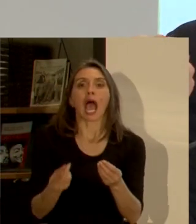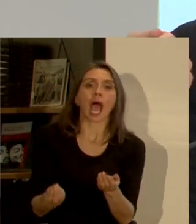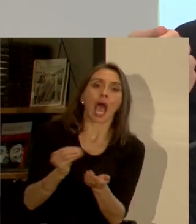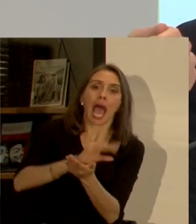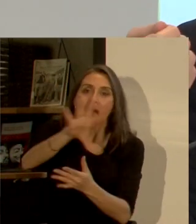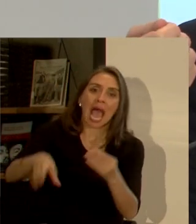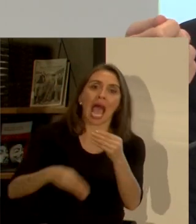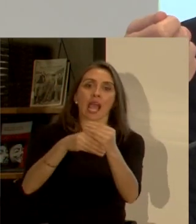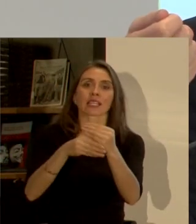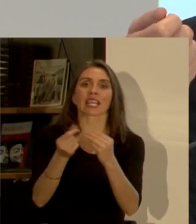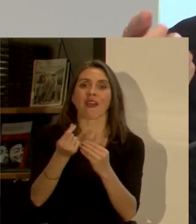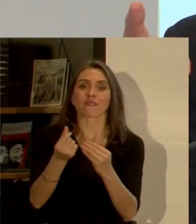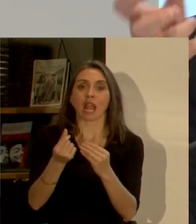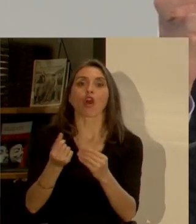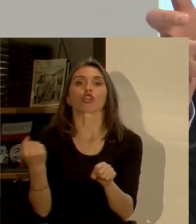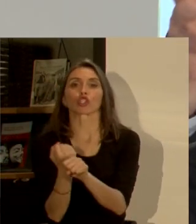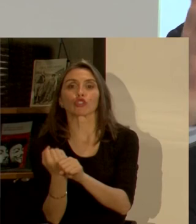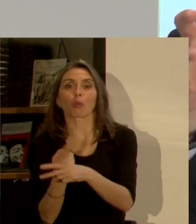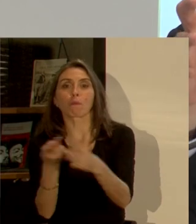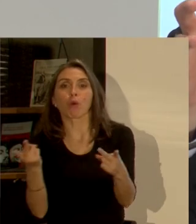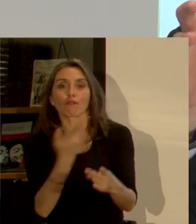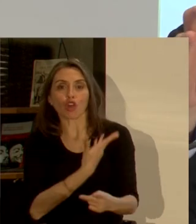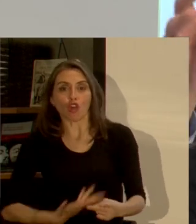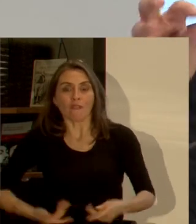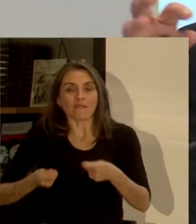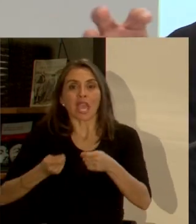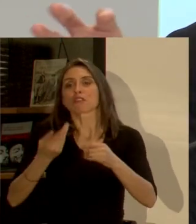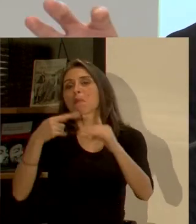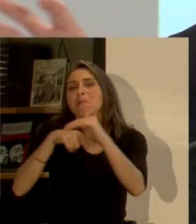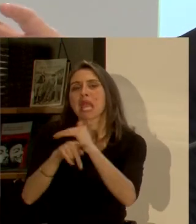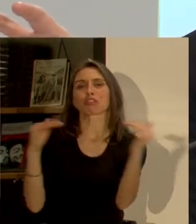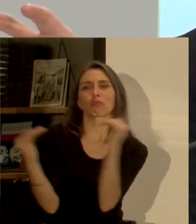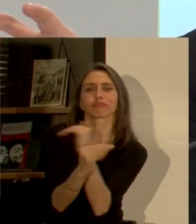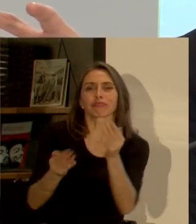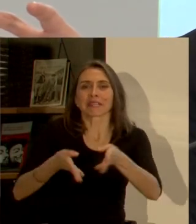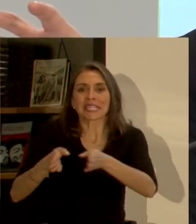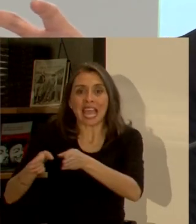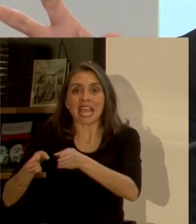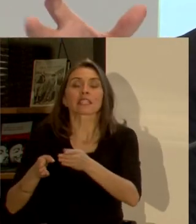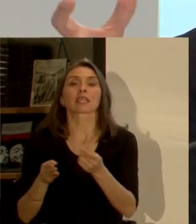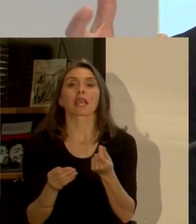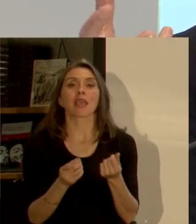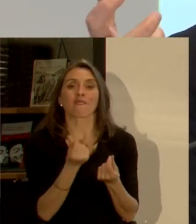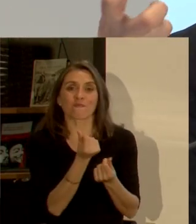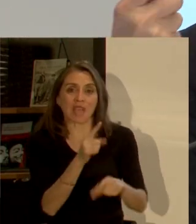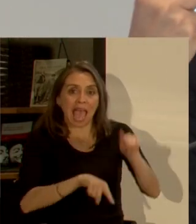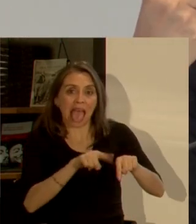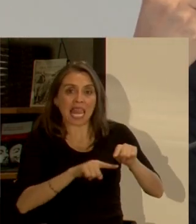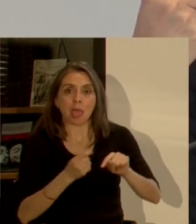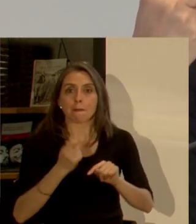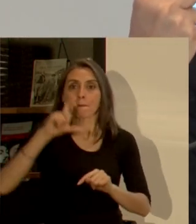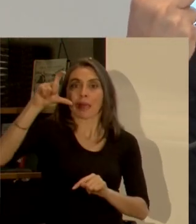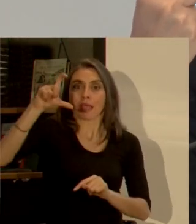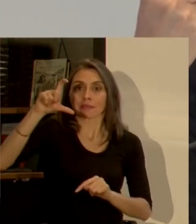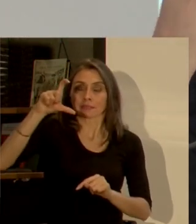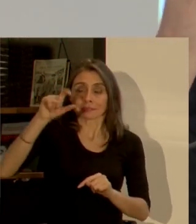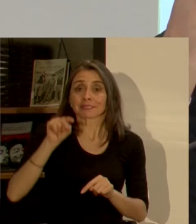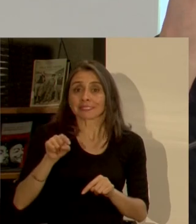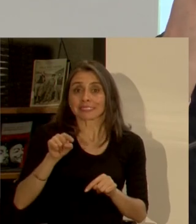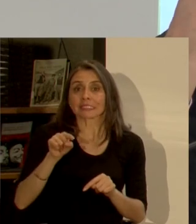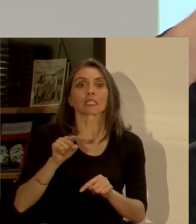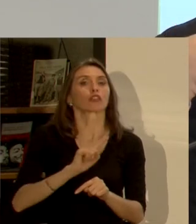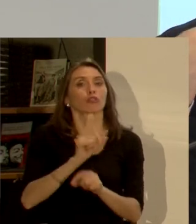inyectar plusvalía y la agenda de captura de plusvalía que puede ser importante para algunas cosas no puede llevarse toda la agenda y